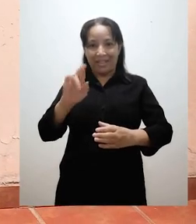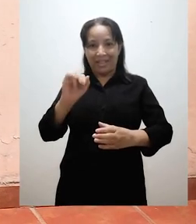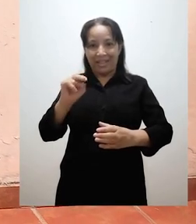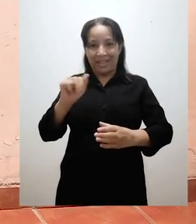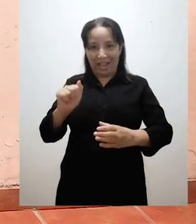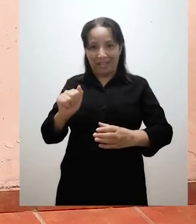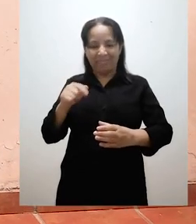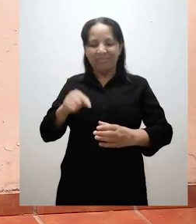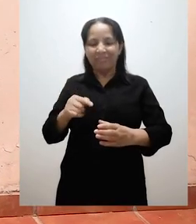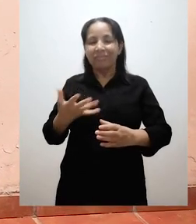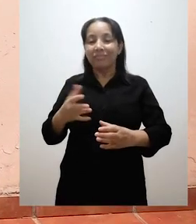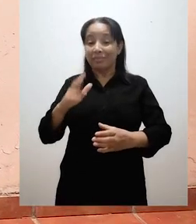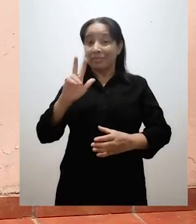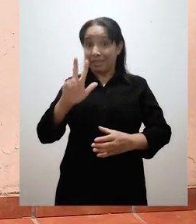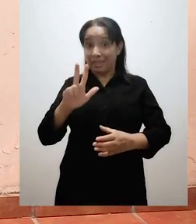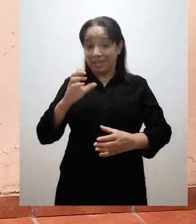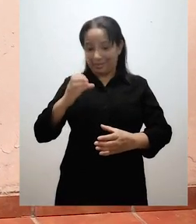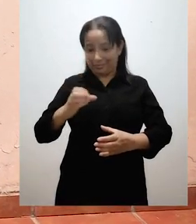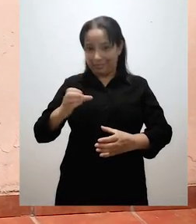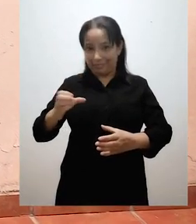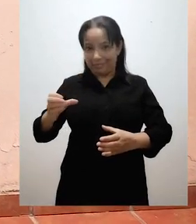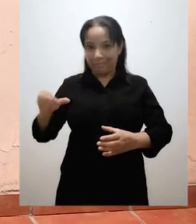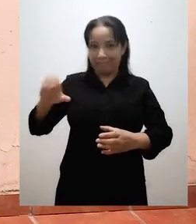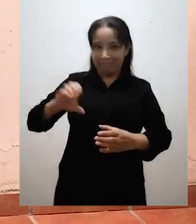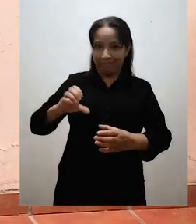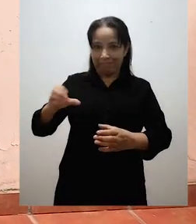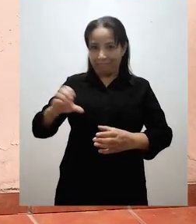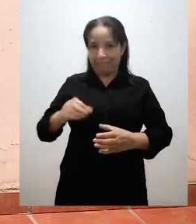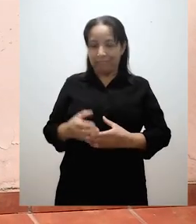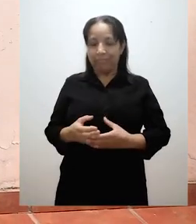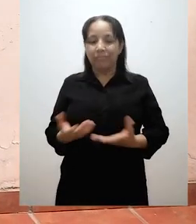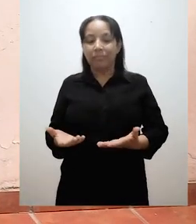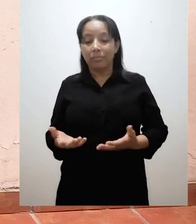recipiente hondo, puede ser de vidrio o de plástico.